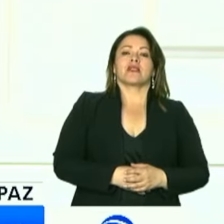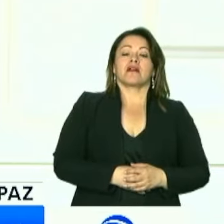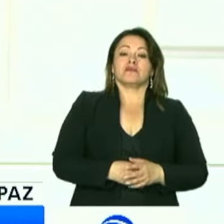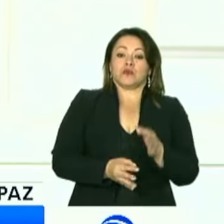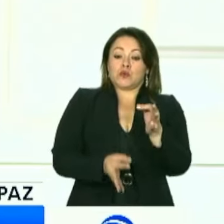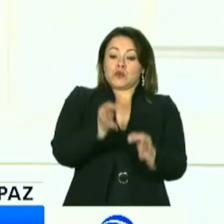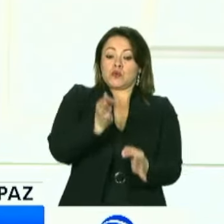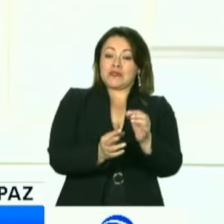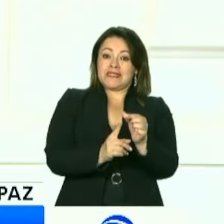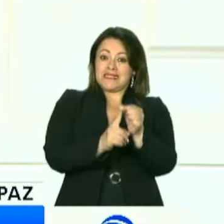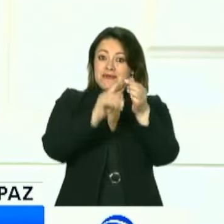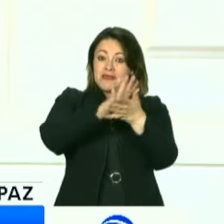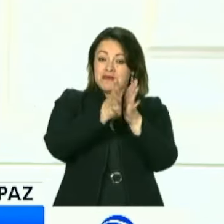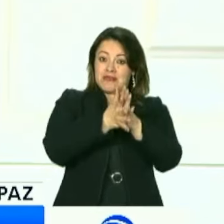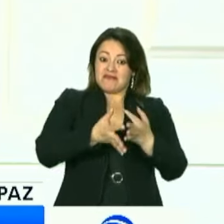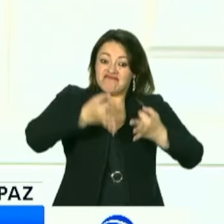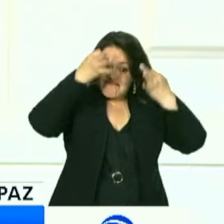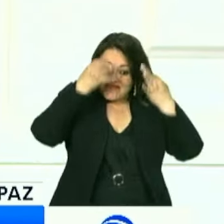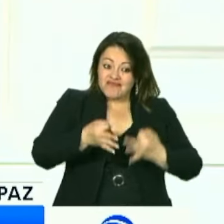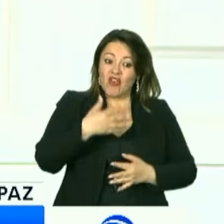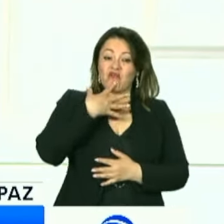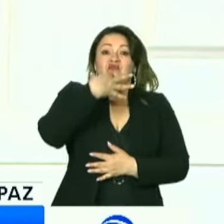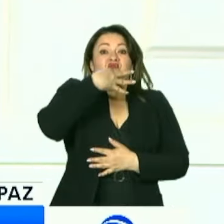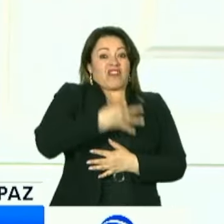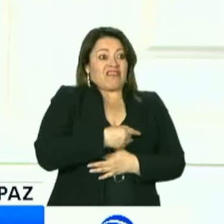la JEP no es la instancia de cierre de la verdad.